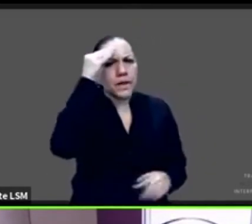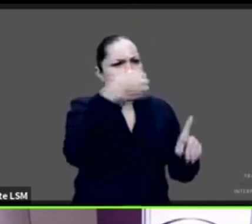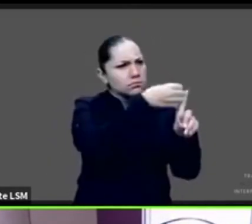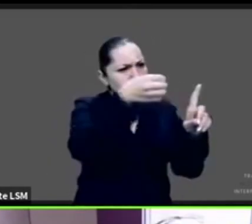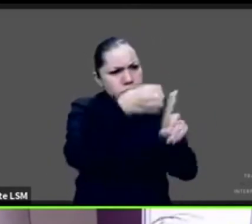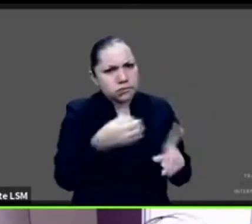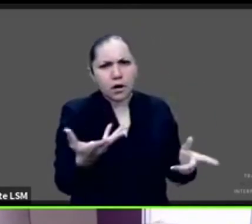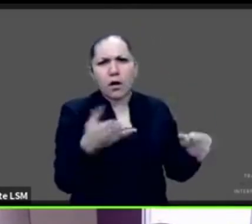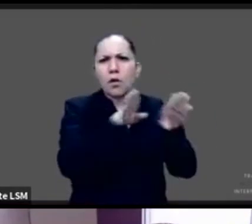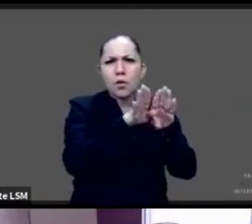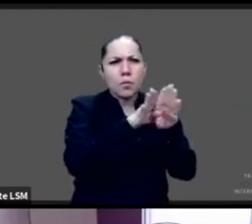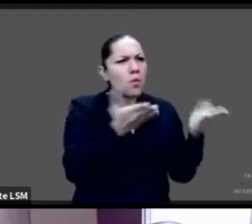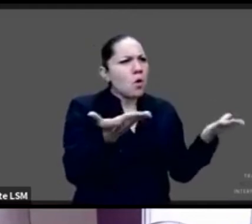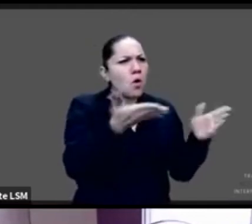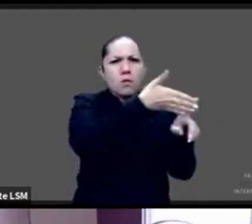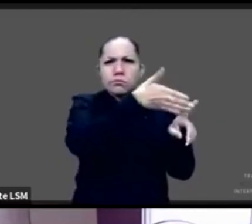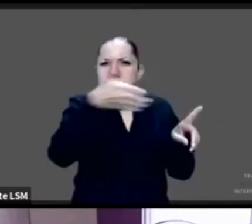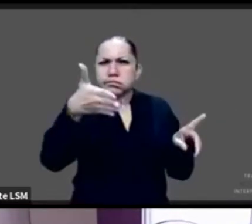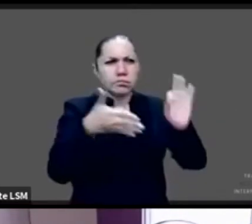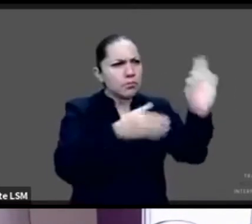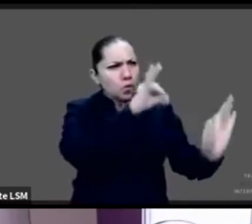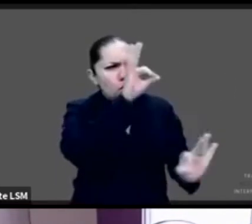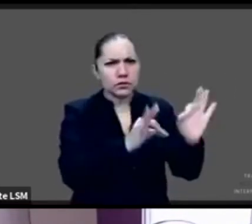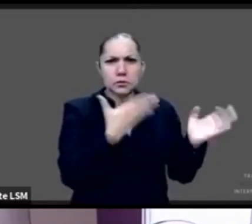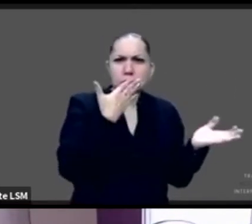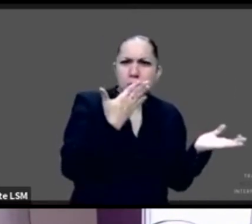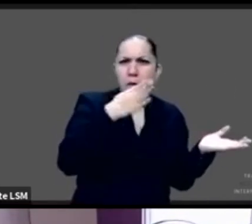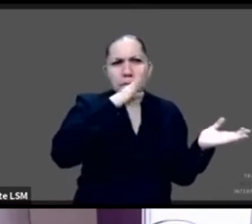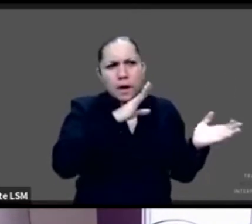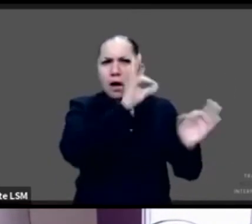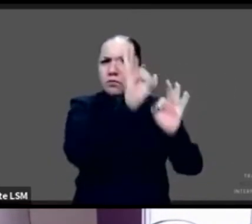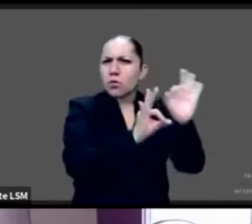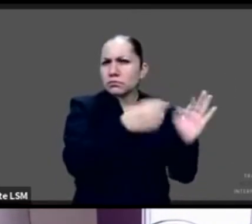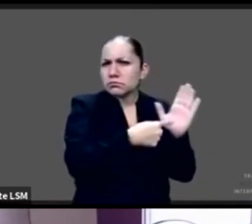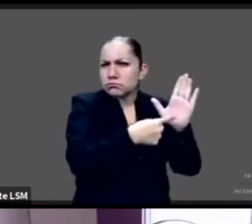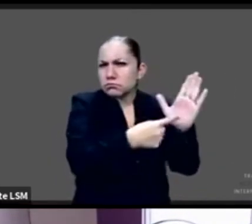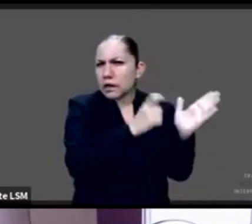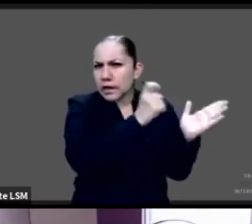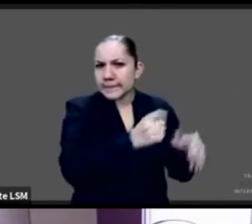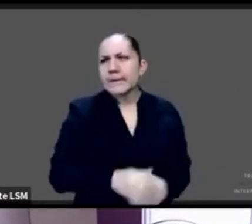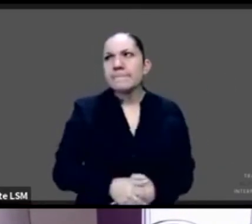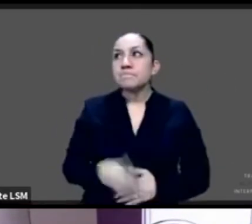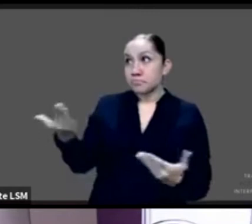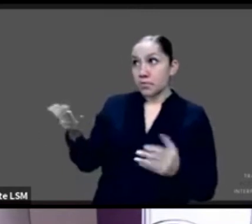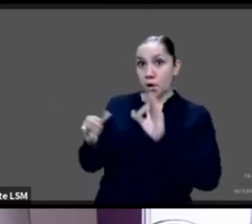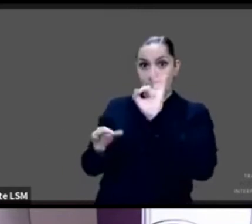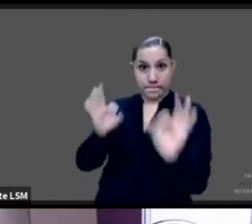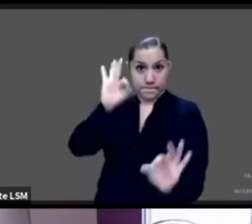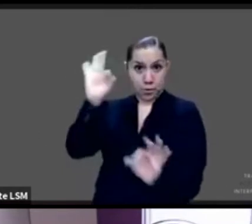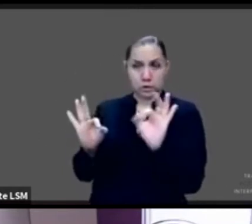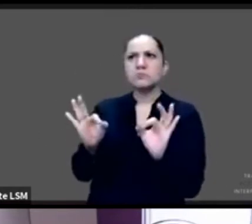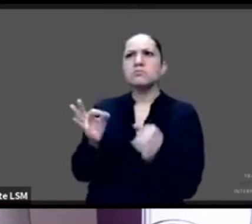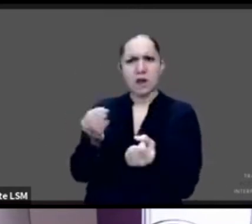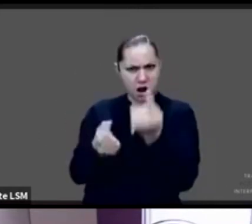datos así. Bueno, estadísticamente lo puedes ver con algunos indicadores. Por ejemplo, puedes ver que haya,